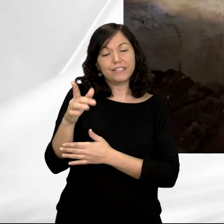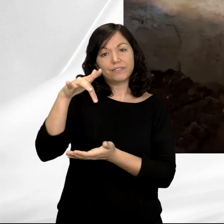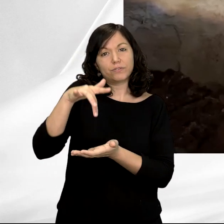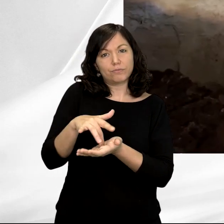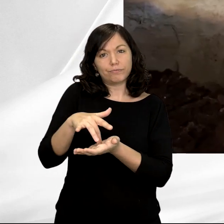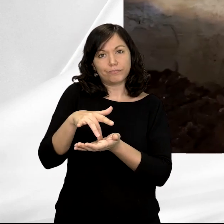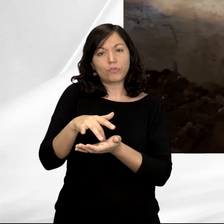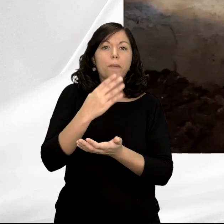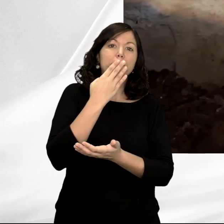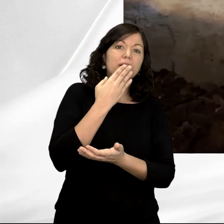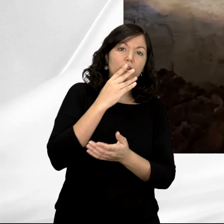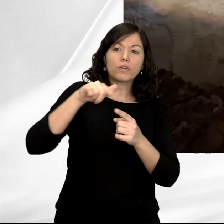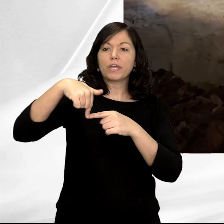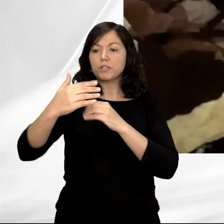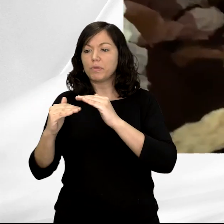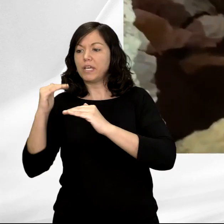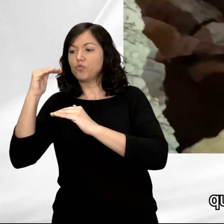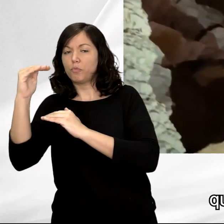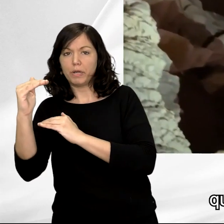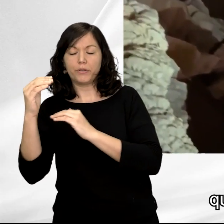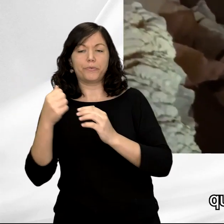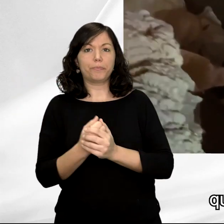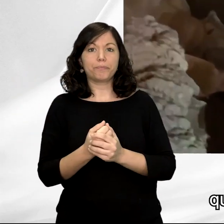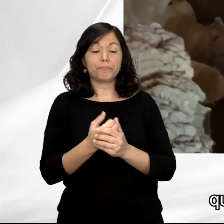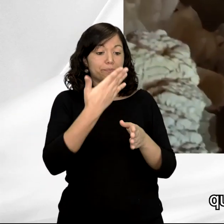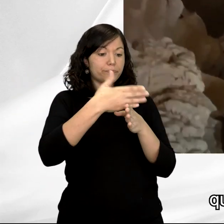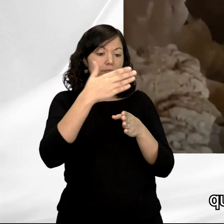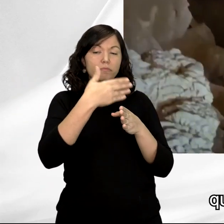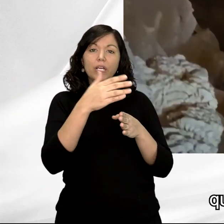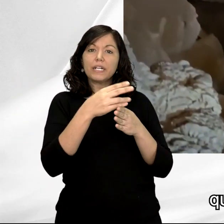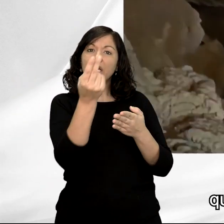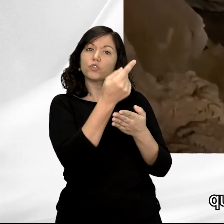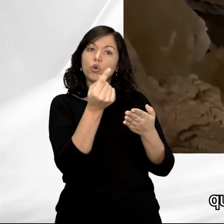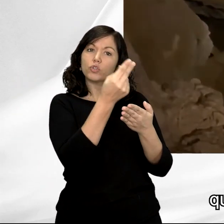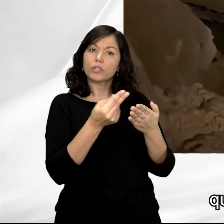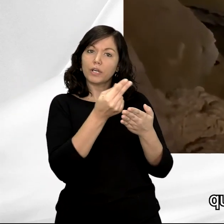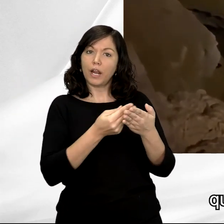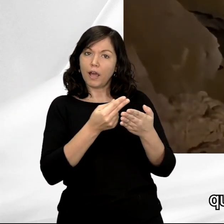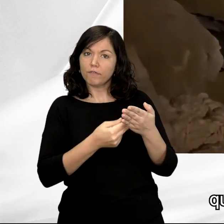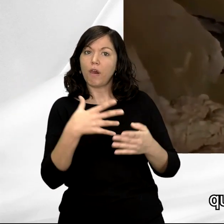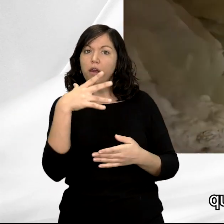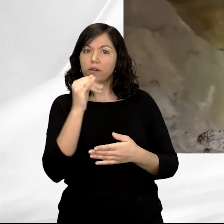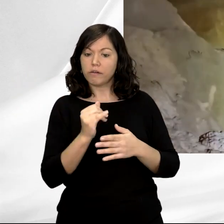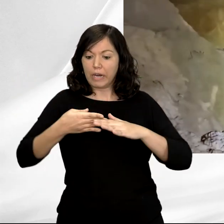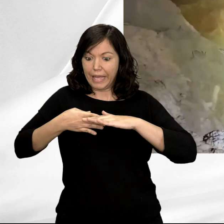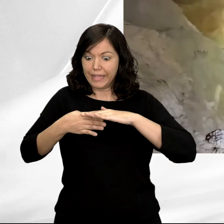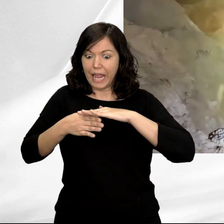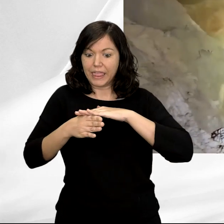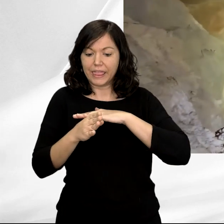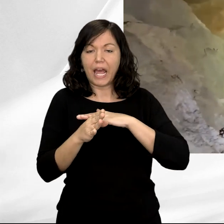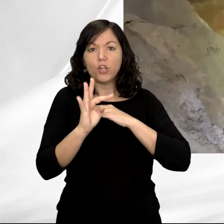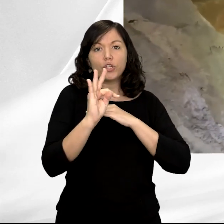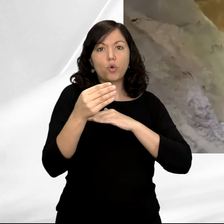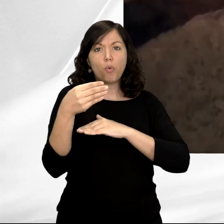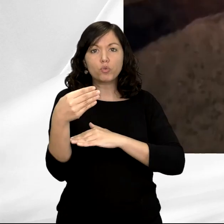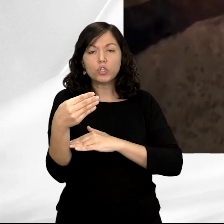la ocupación paleolítica ya en pleno oceno. Algunos de los restos gráficos que se evidencian en esta zona de la entrada de